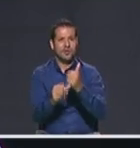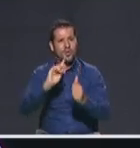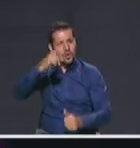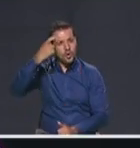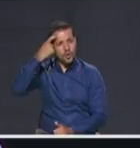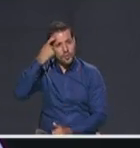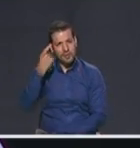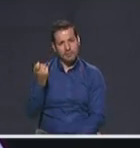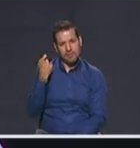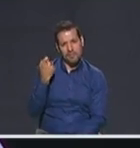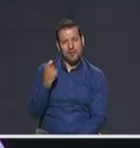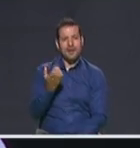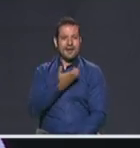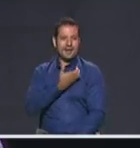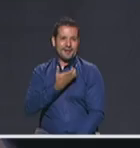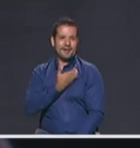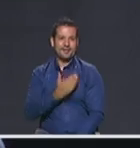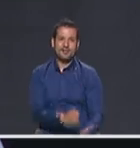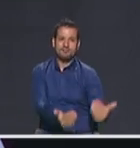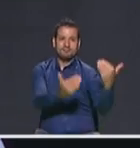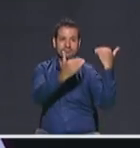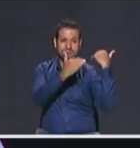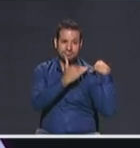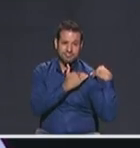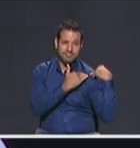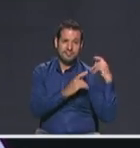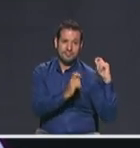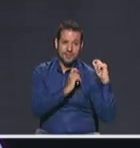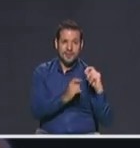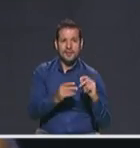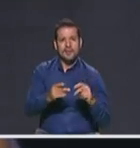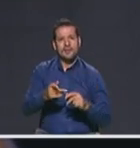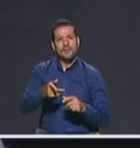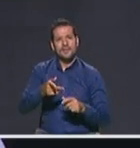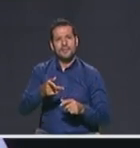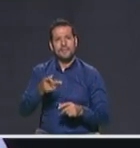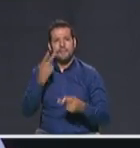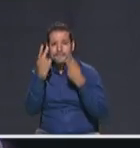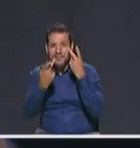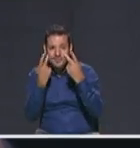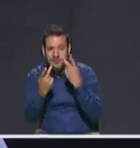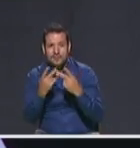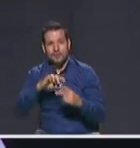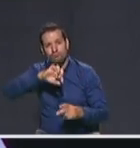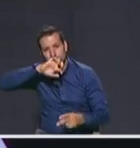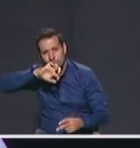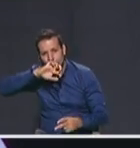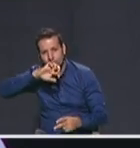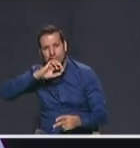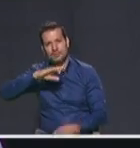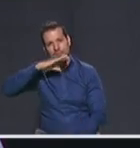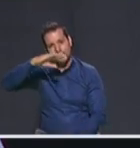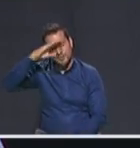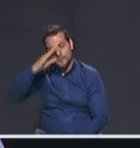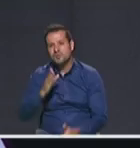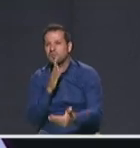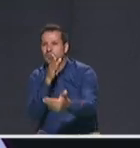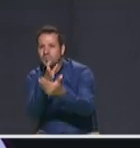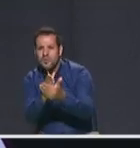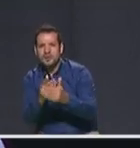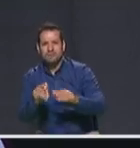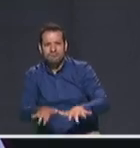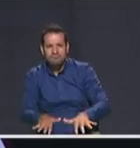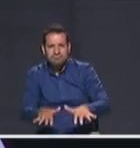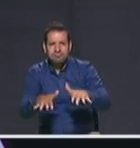alcalde encargado. Dirigí la visita del Papa a Medellín, estuve presente en la emergencia de Hidroituango, conozco la